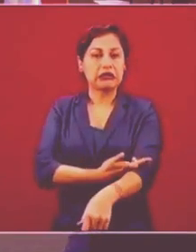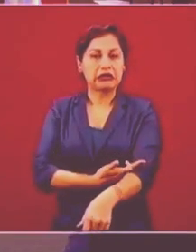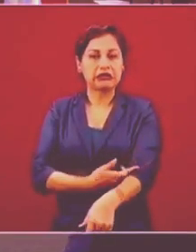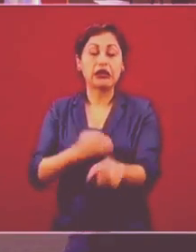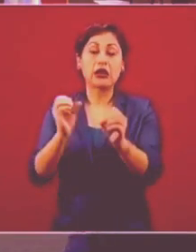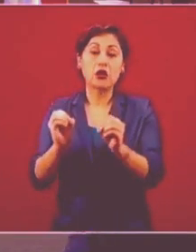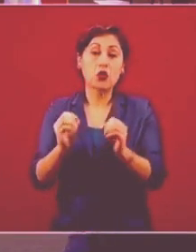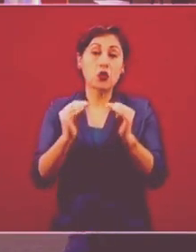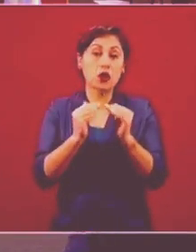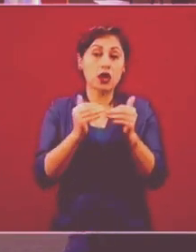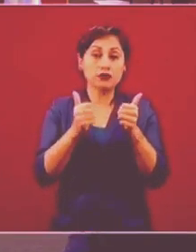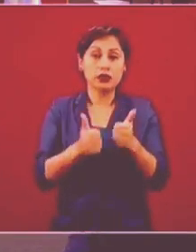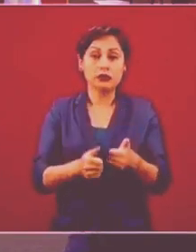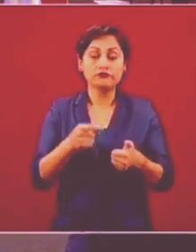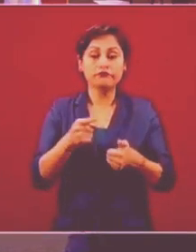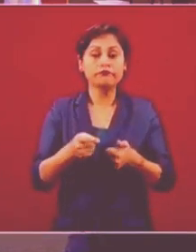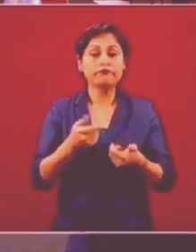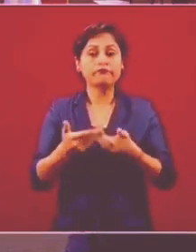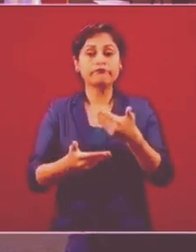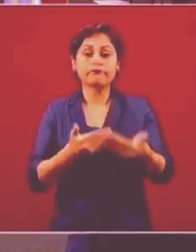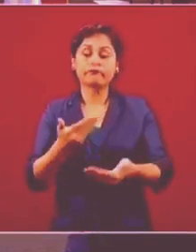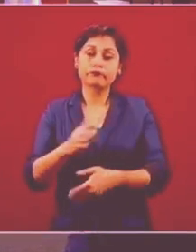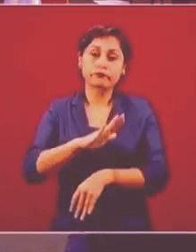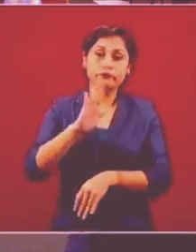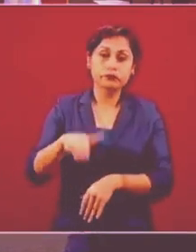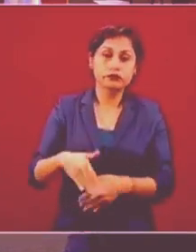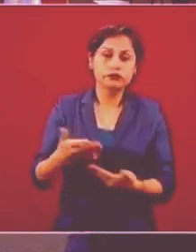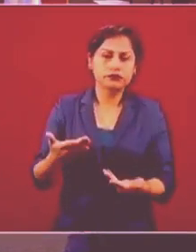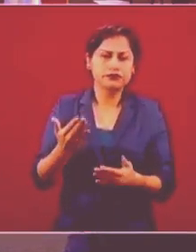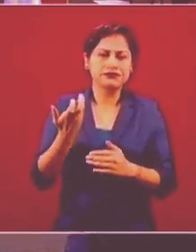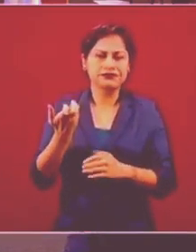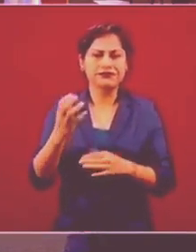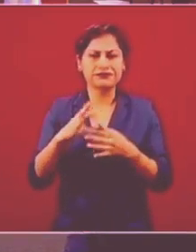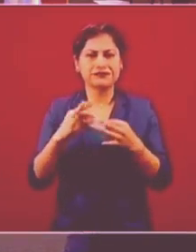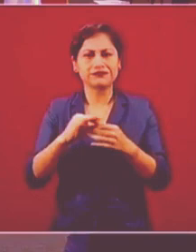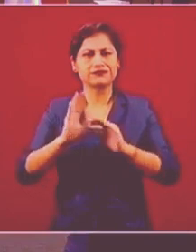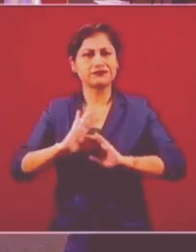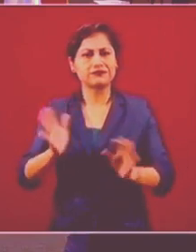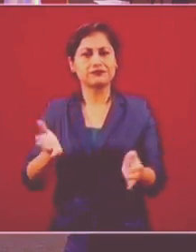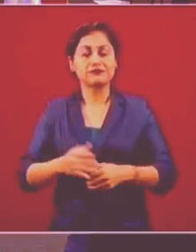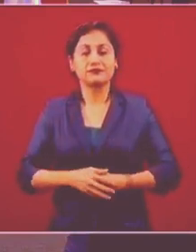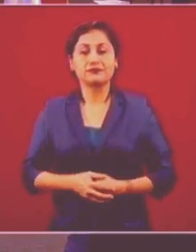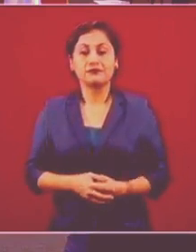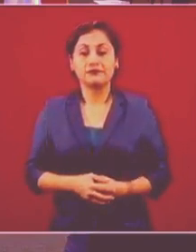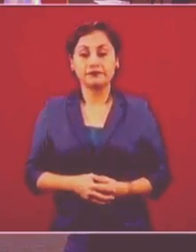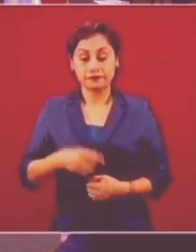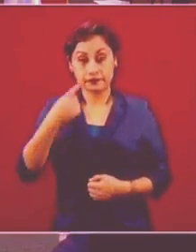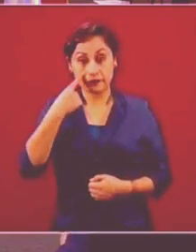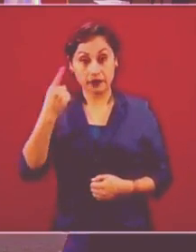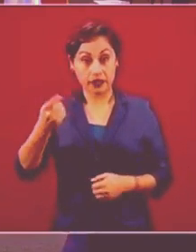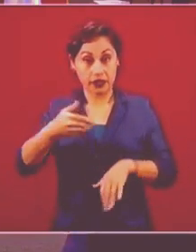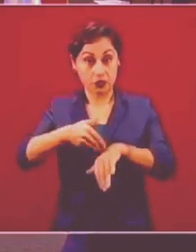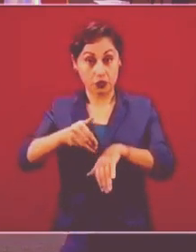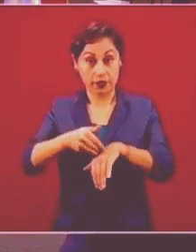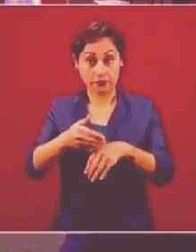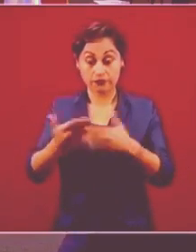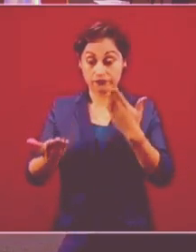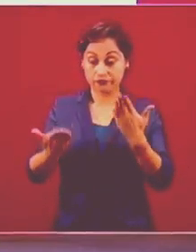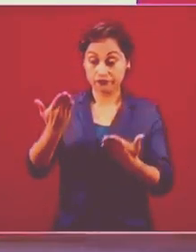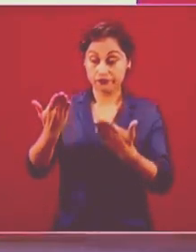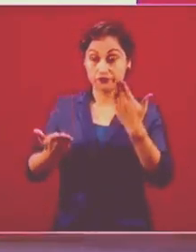casa, lo cual también está claro y lo hemos dicho. Vean los números, sin intervención hubiéramos tenido